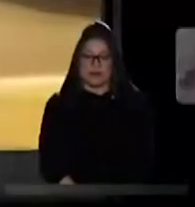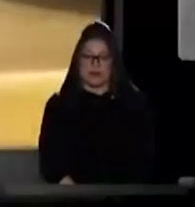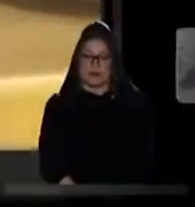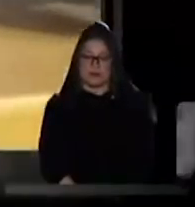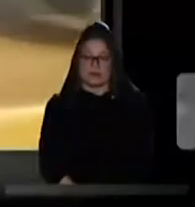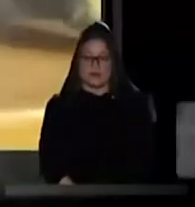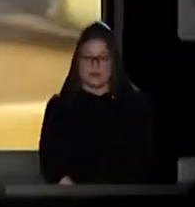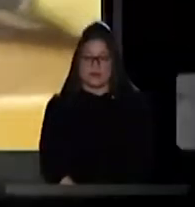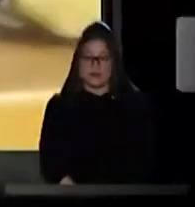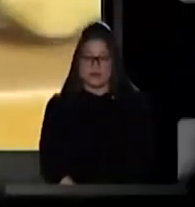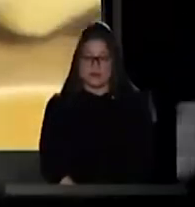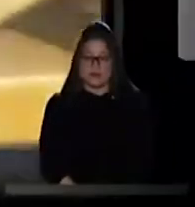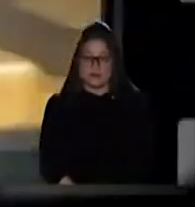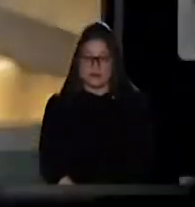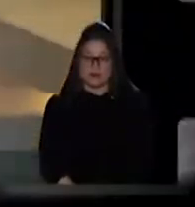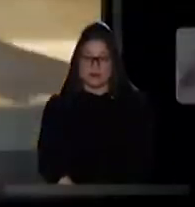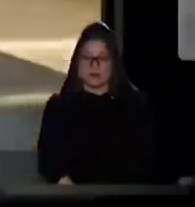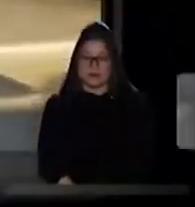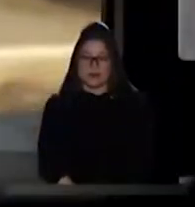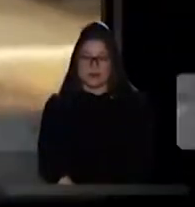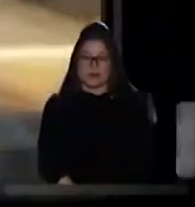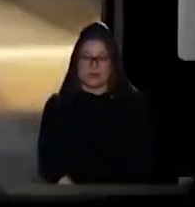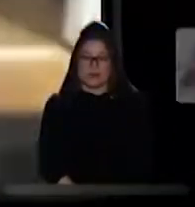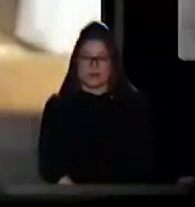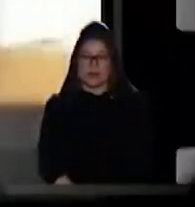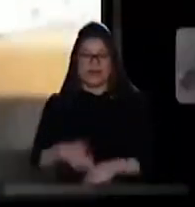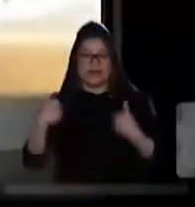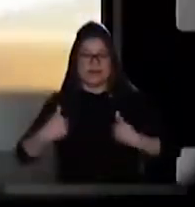Estoy sonriendo.